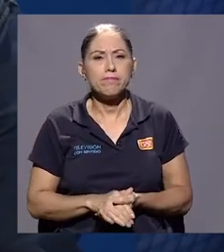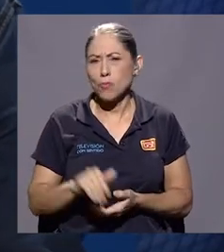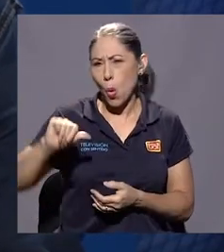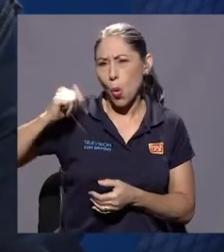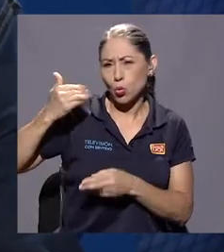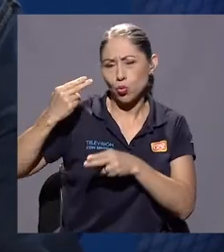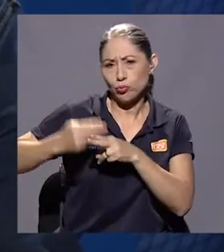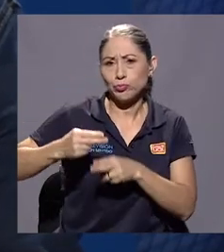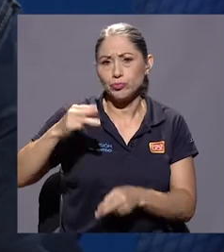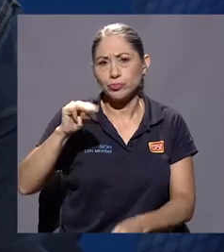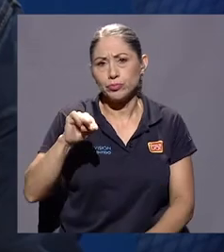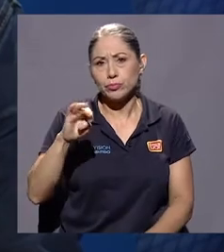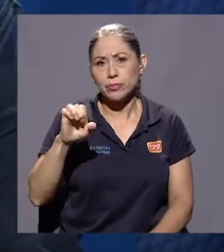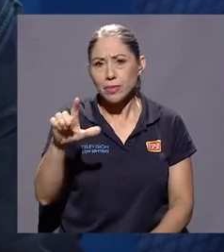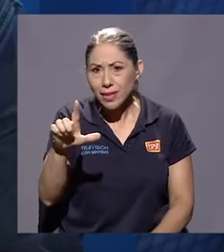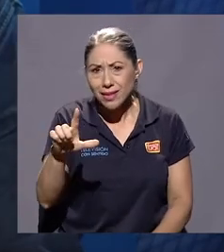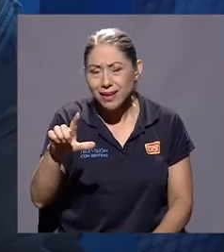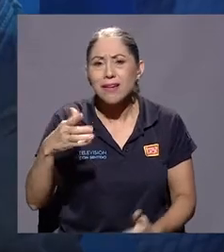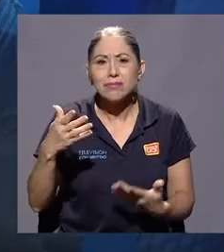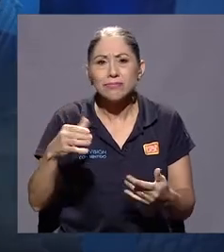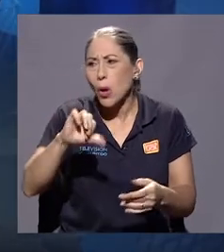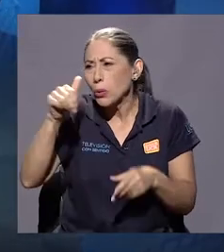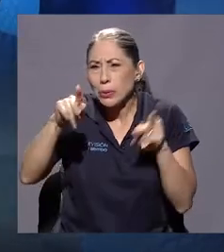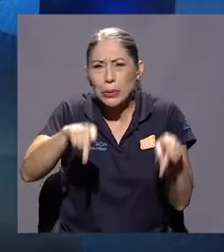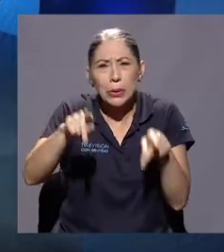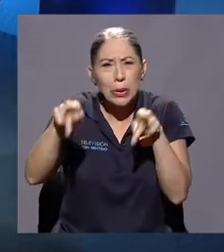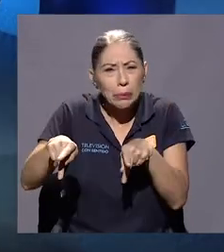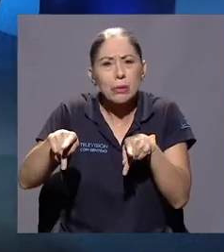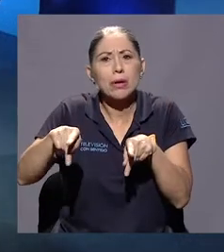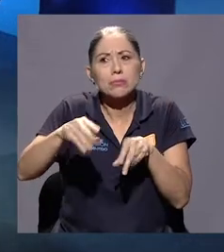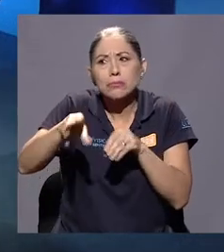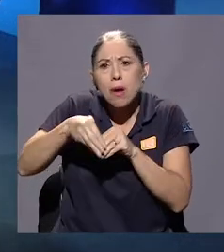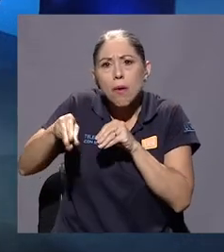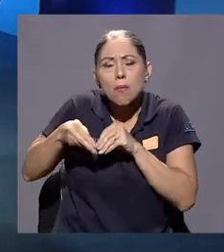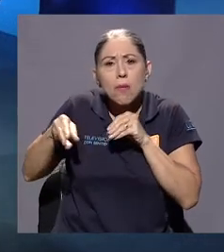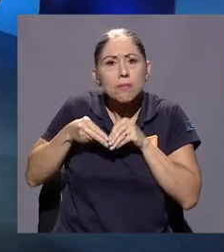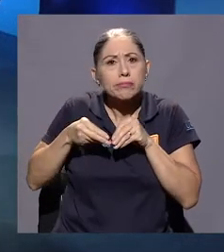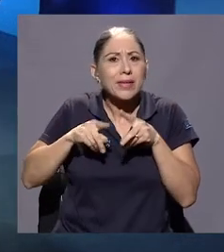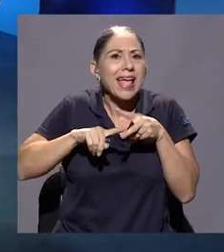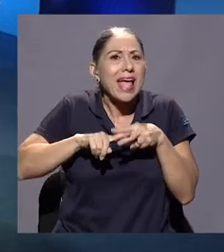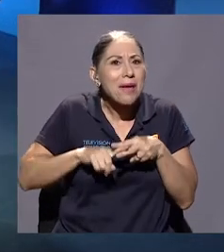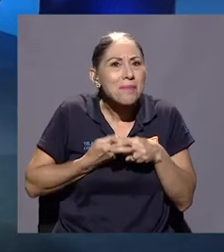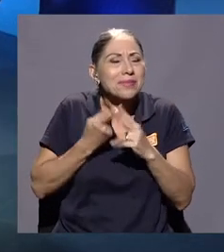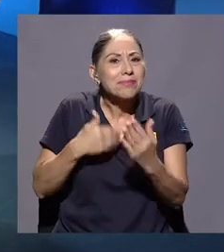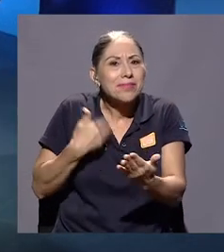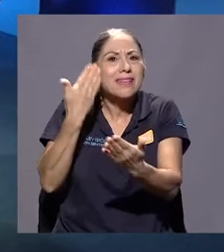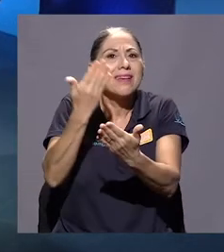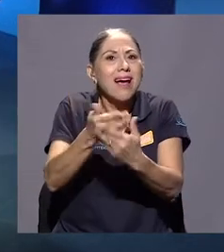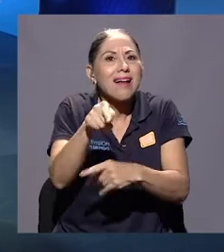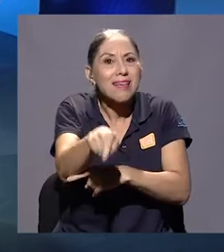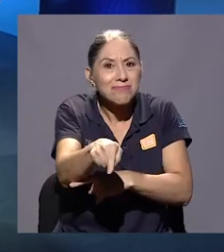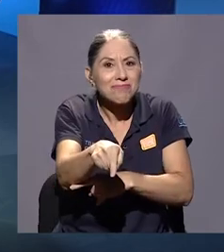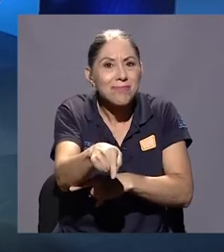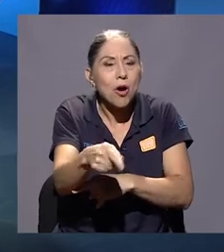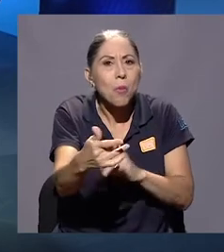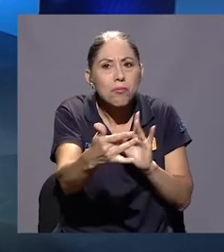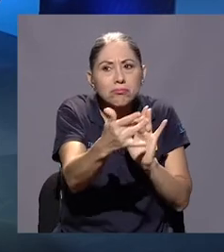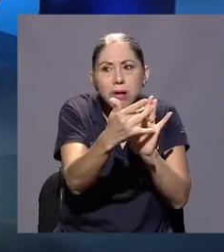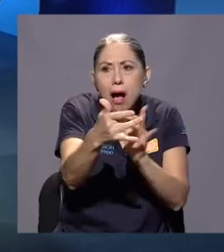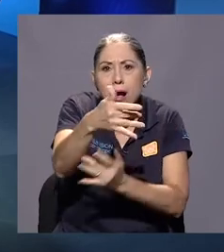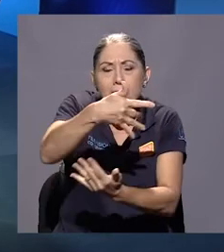Miguel, otra gente de la Carpio, que se empezó a sumar. Y así empezamos a llegar como por los vecinos y estas